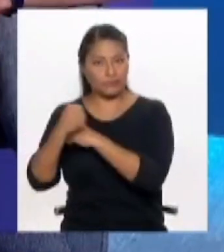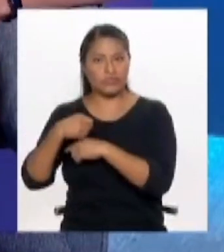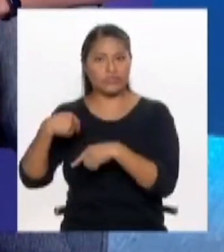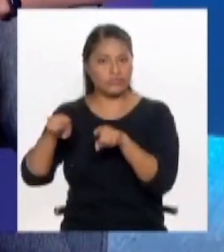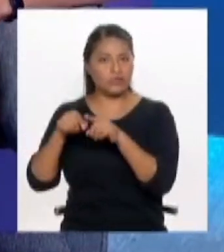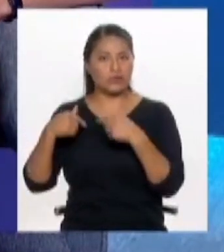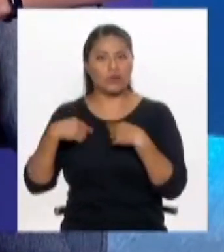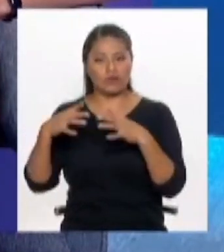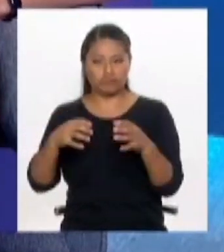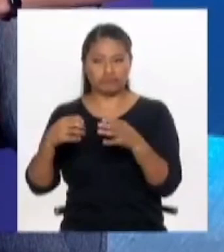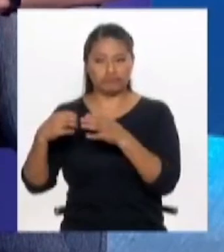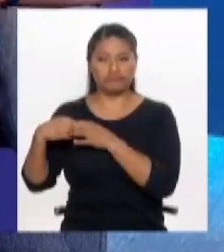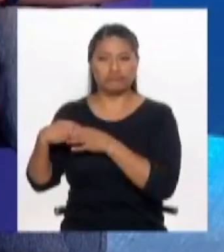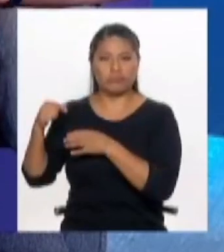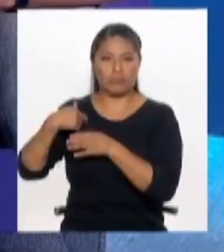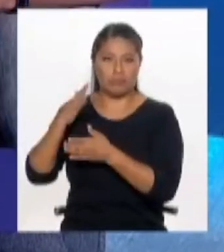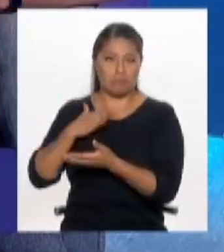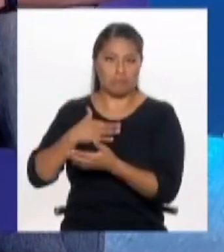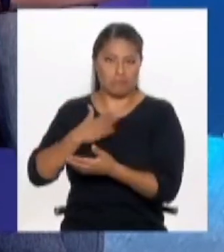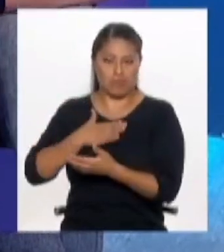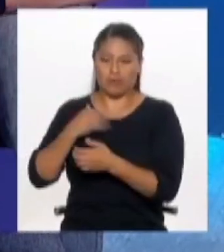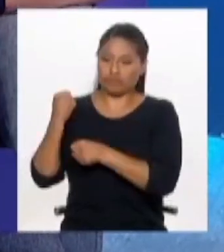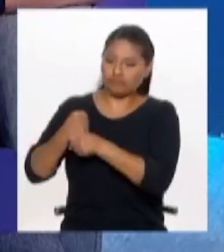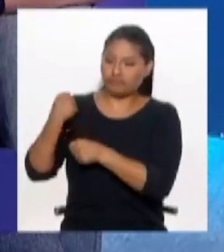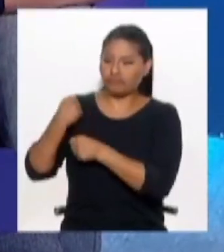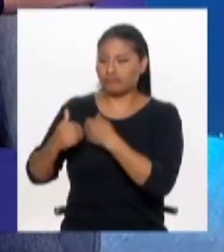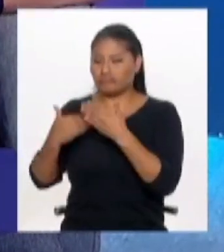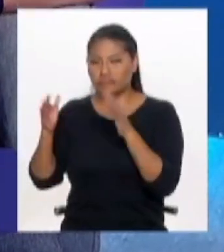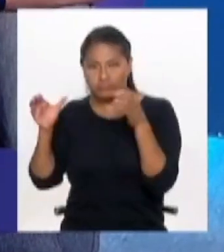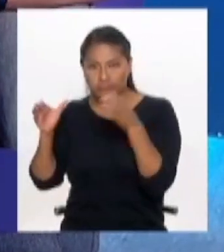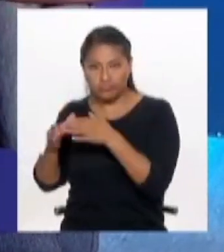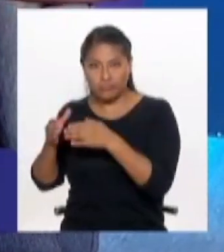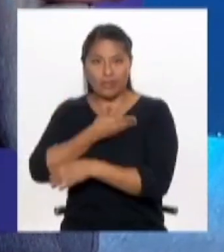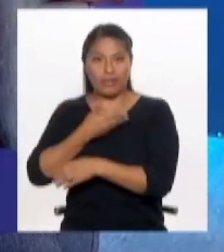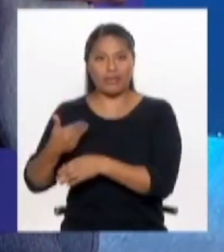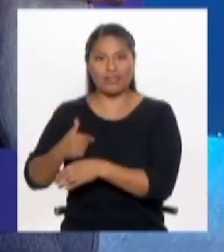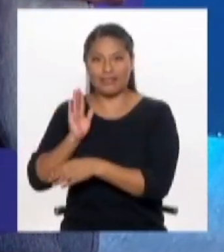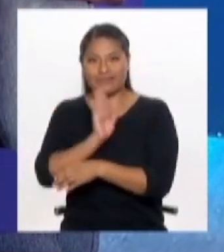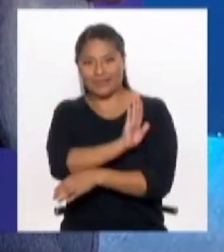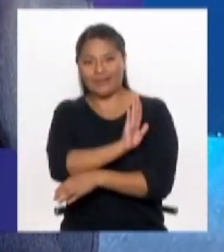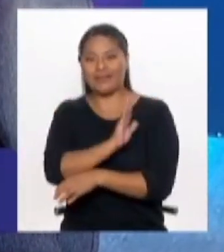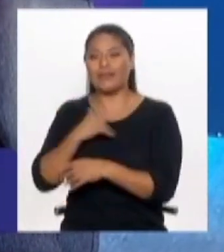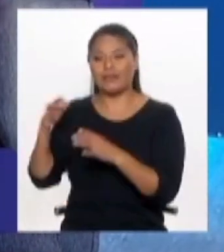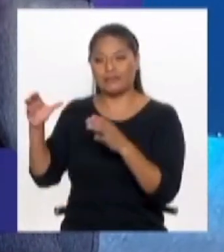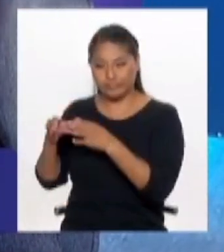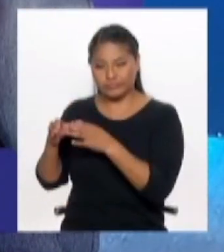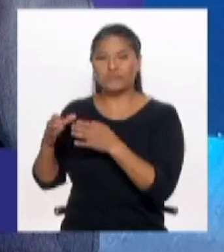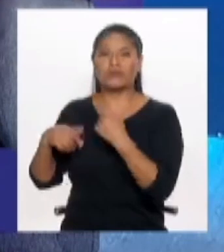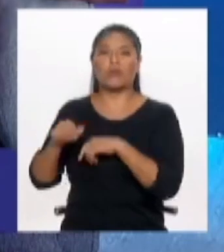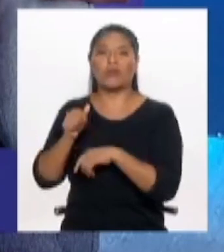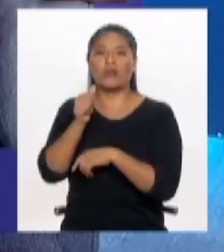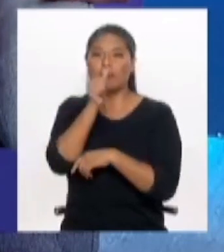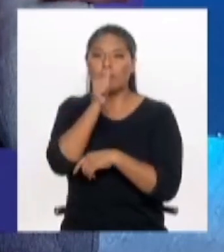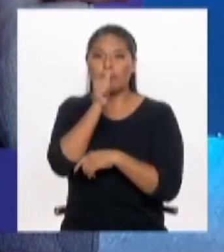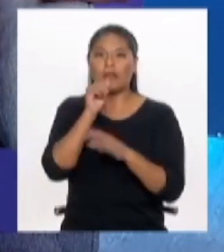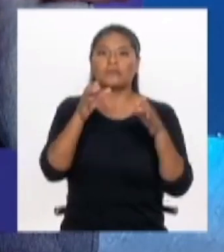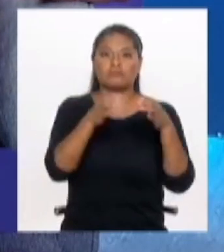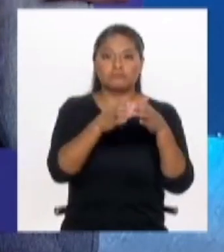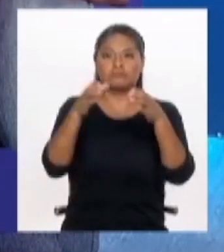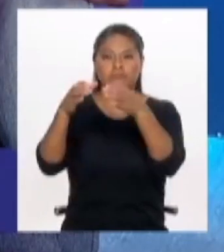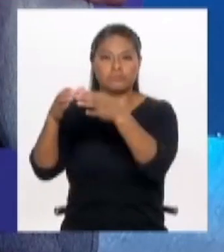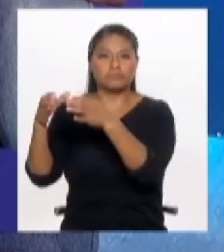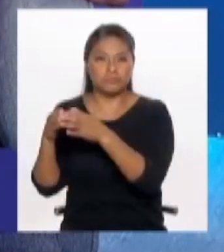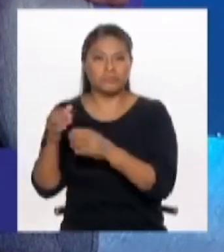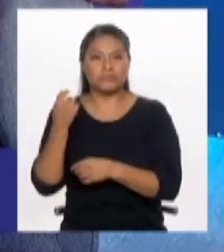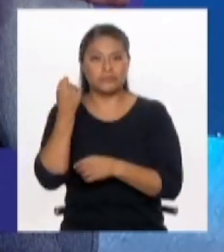resolvemos por nuestros dos mismos, y la propiedad privada se entiende muy claramente. Hay una ansiedad por la propiedad privada, se entiende claramente como